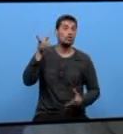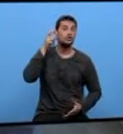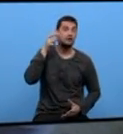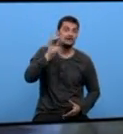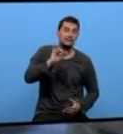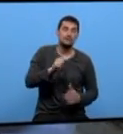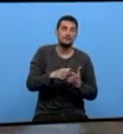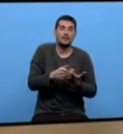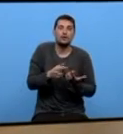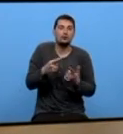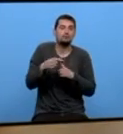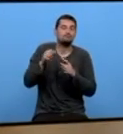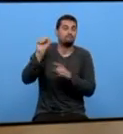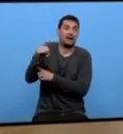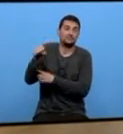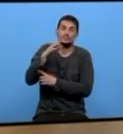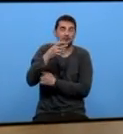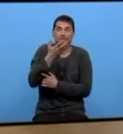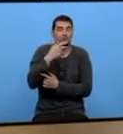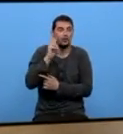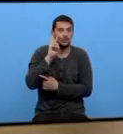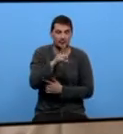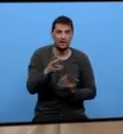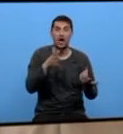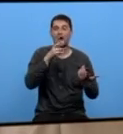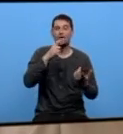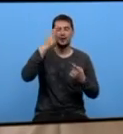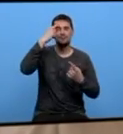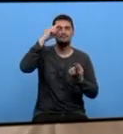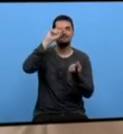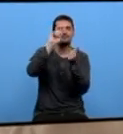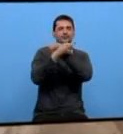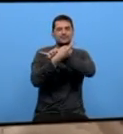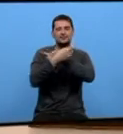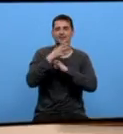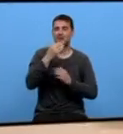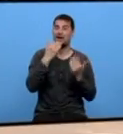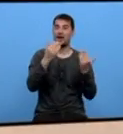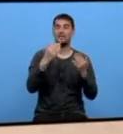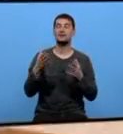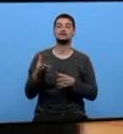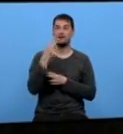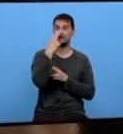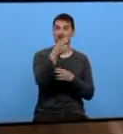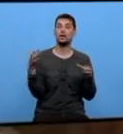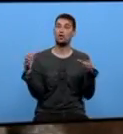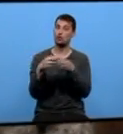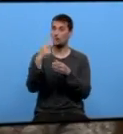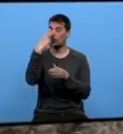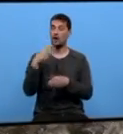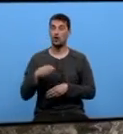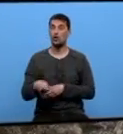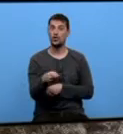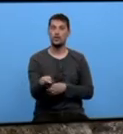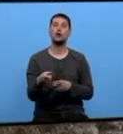pasaba dele Agora teño unha percepción distinta deste personaxe universal grazas a visita que xunto con outros membros da ONCE fixo a mostra ao